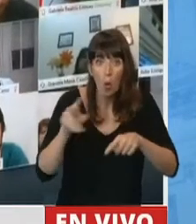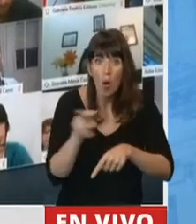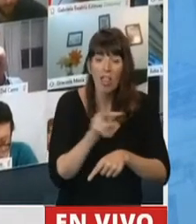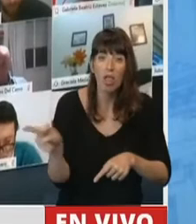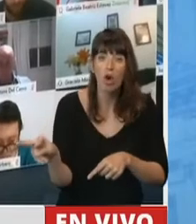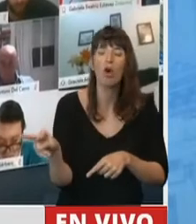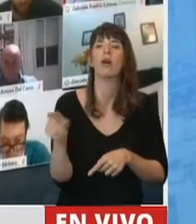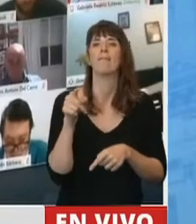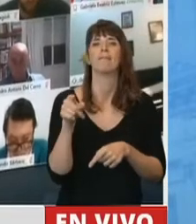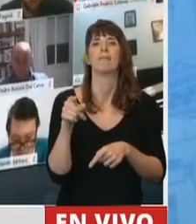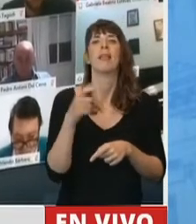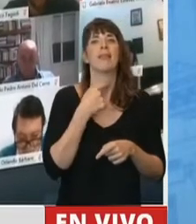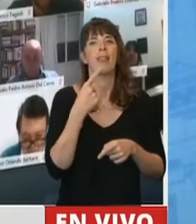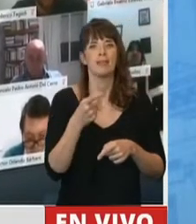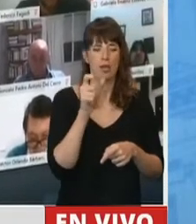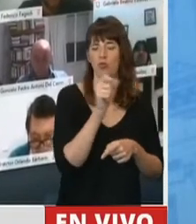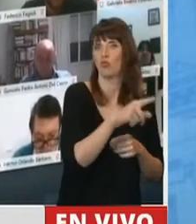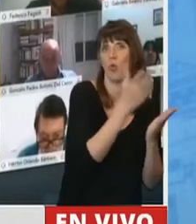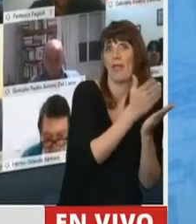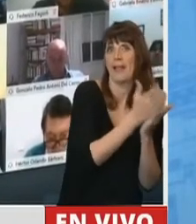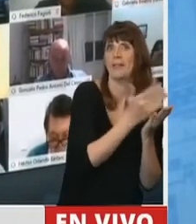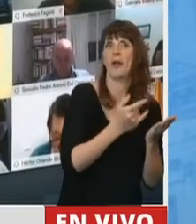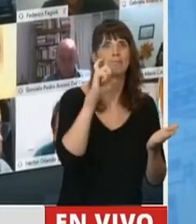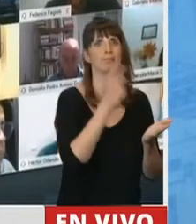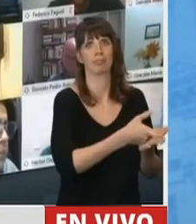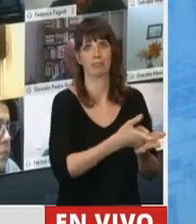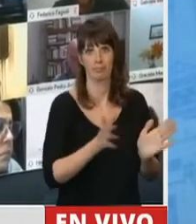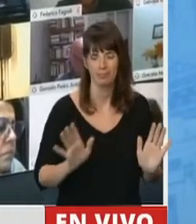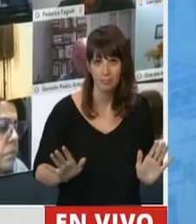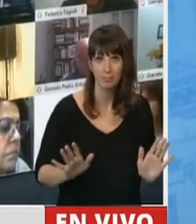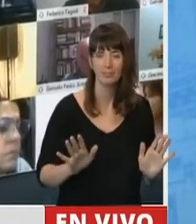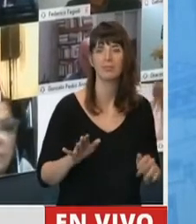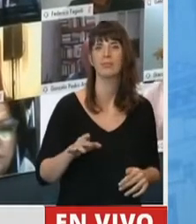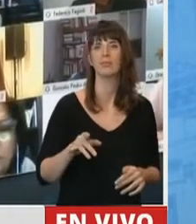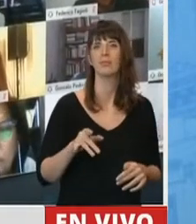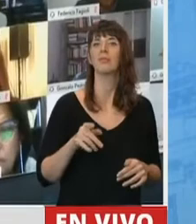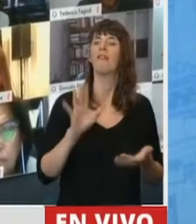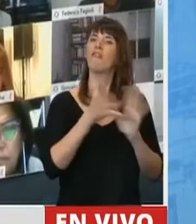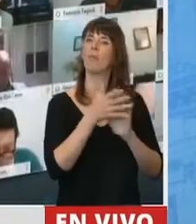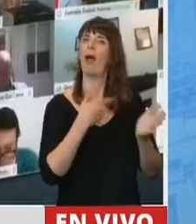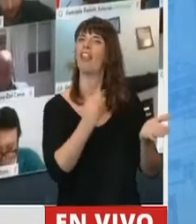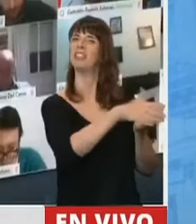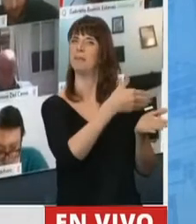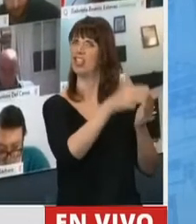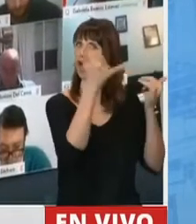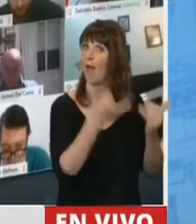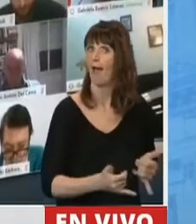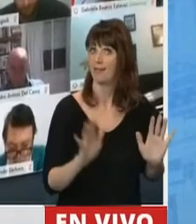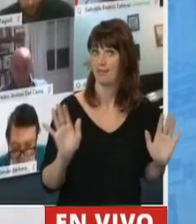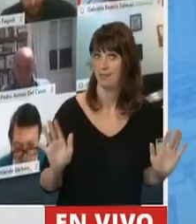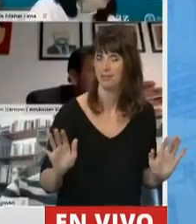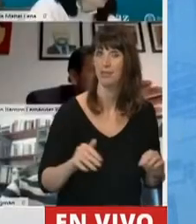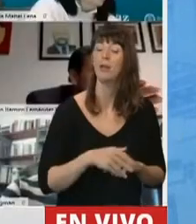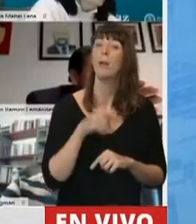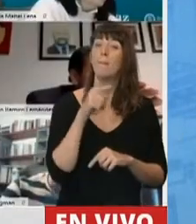se está lesionando ese derecho y se presume también que hay una acción discriminatoria. De modo que